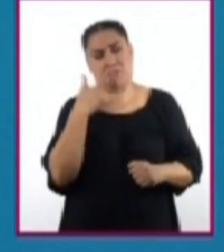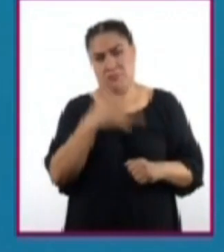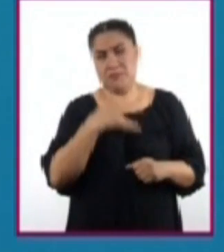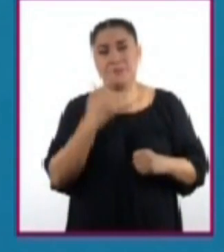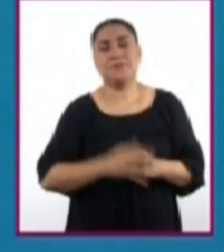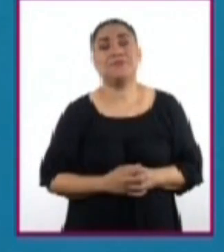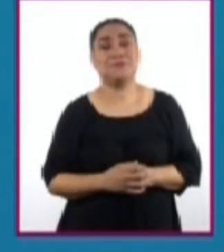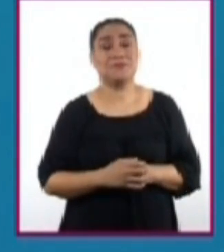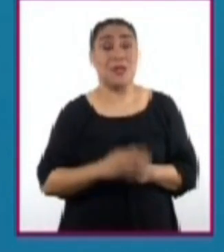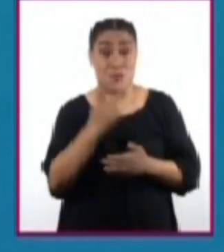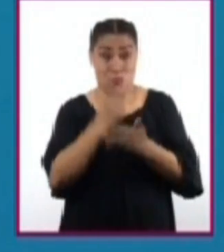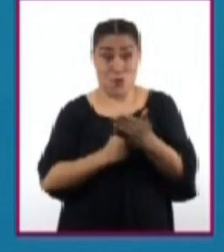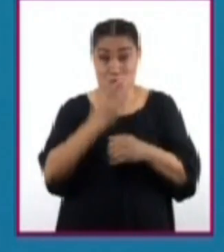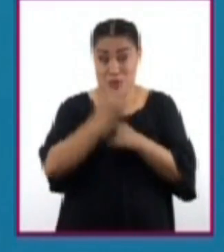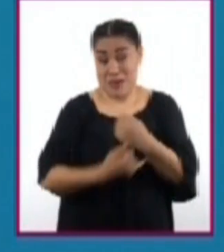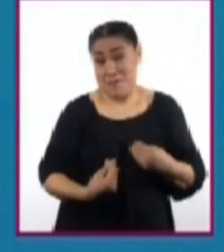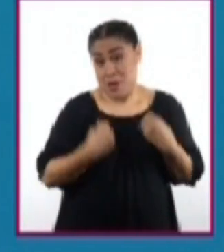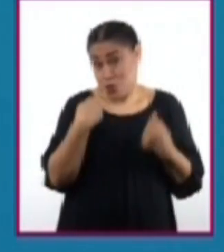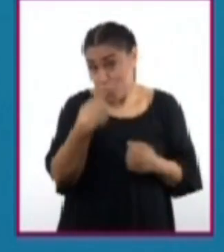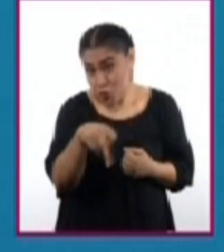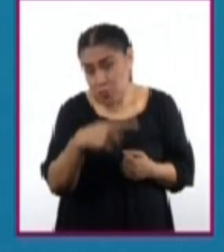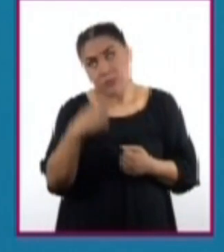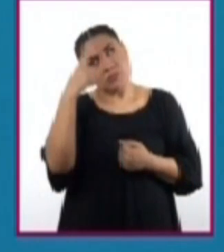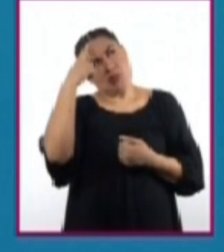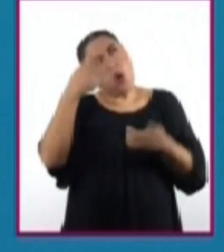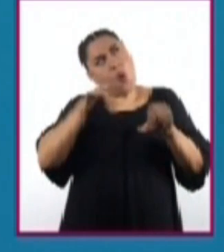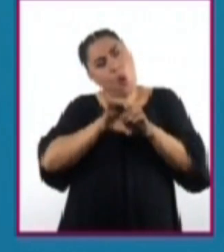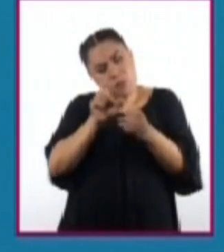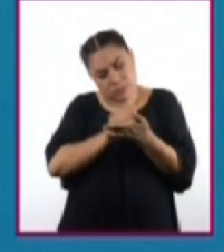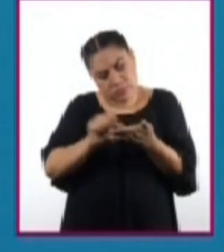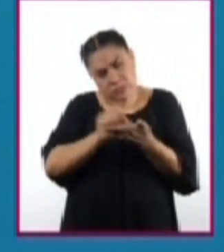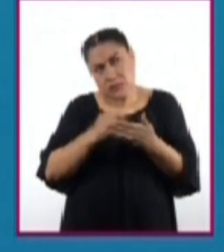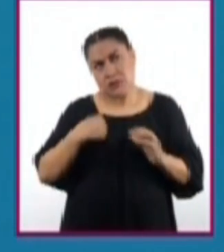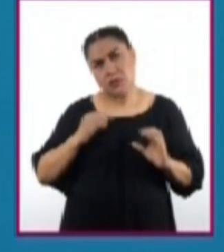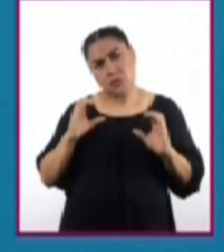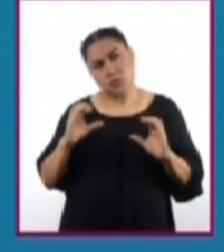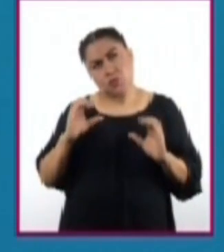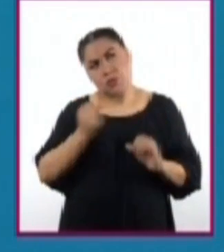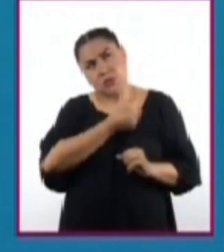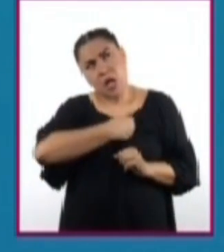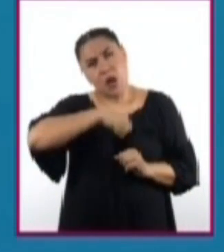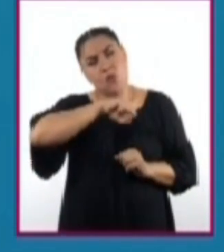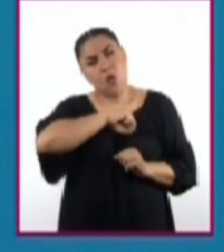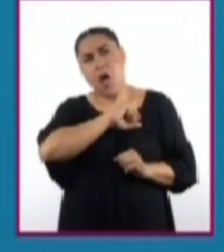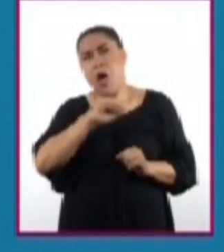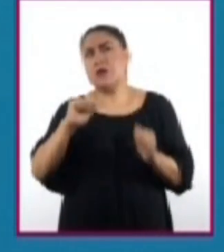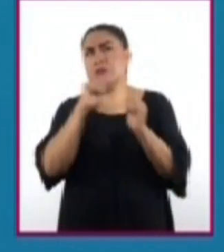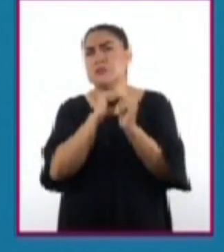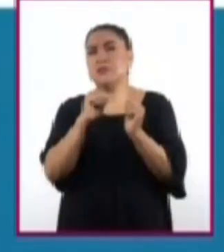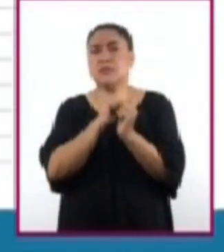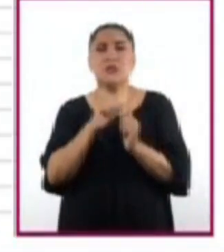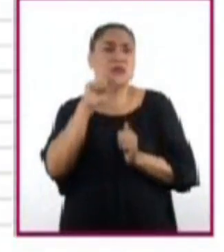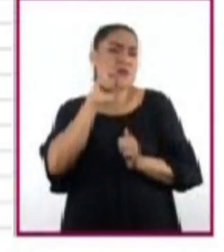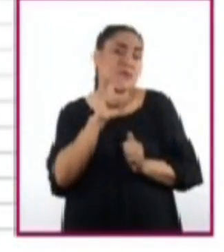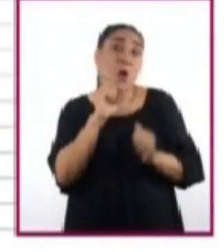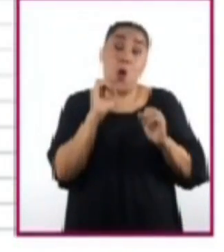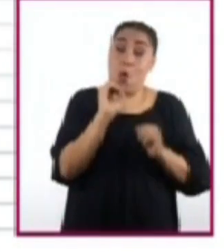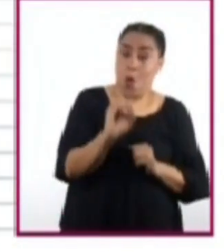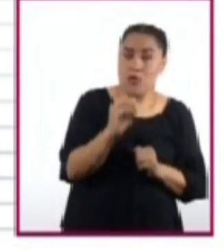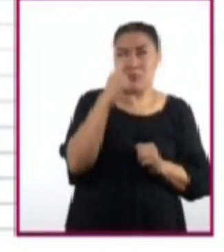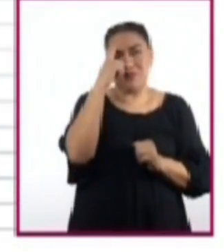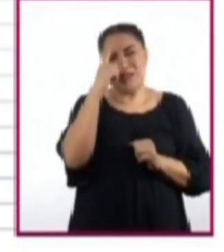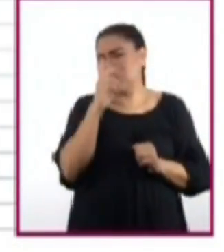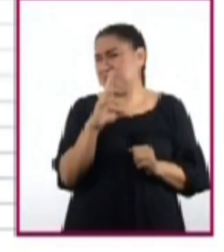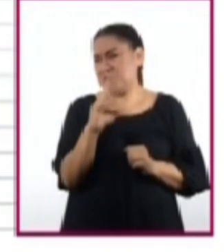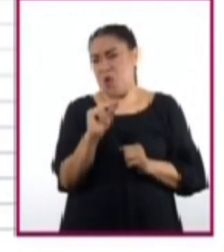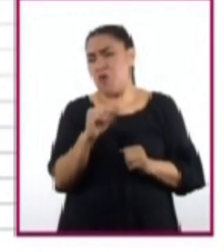En tu proyecto de vida, expresa cómo puedes cuidar tu salud física con relación a la sexualidad, principalmente evitar